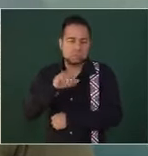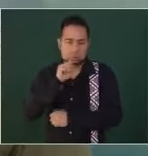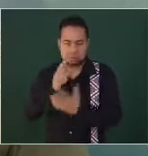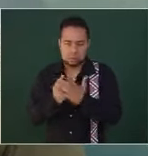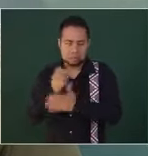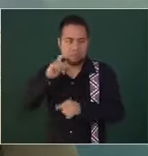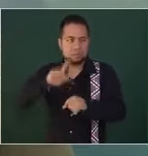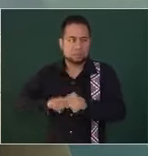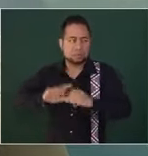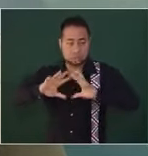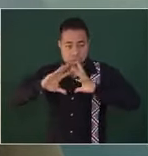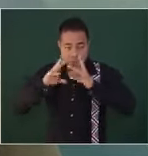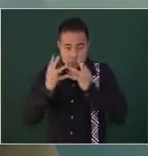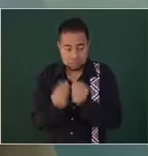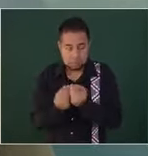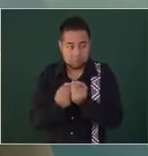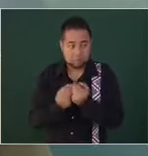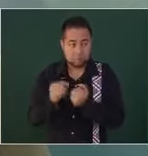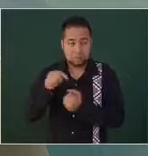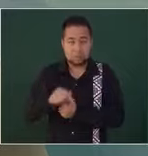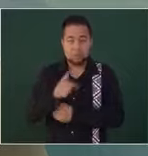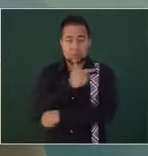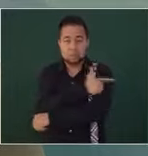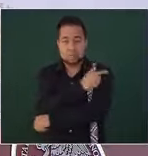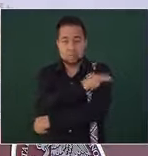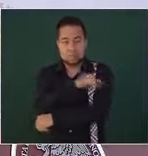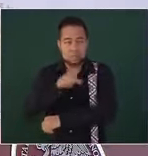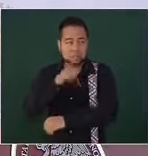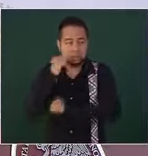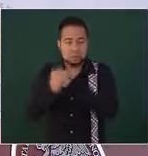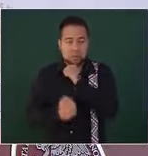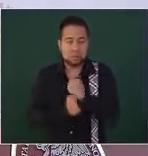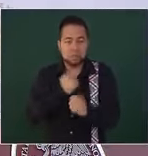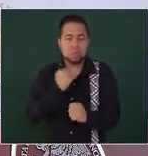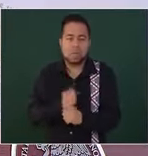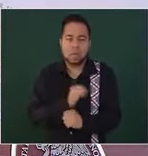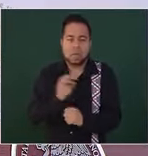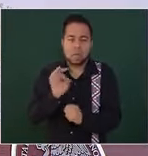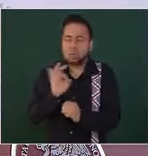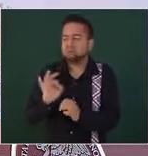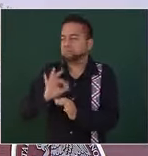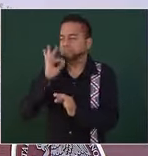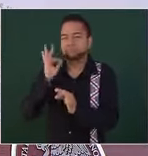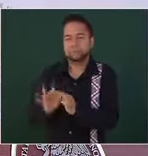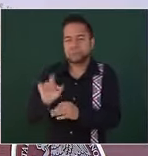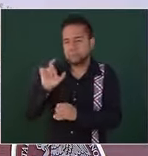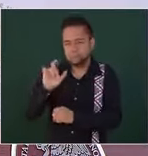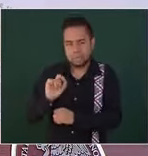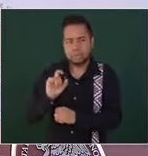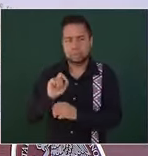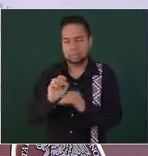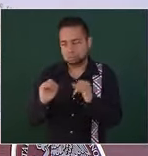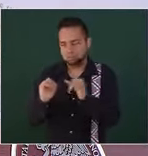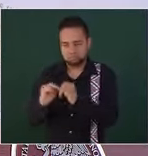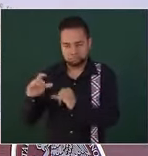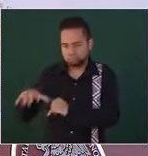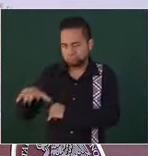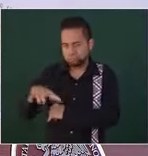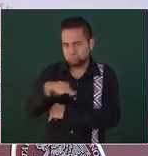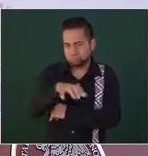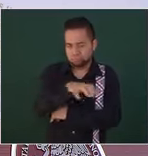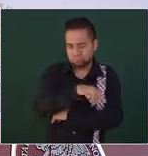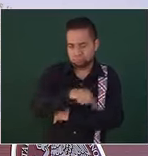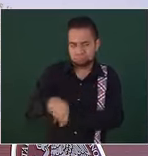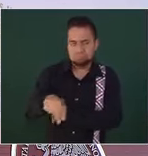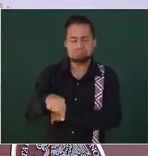Total, la Guardia en este año ya estarán concluidas las 20 instalaciones donde